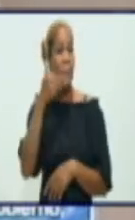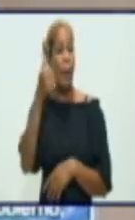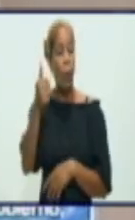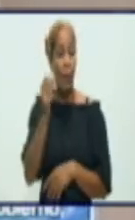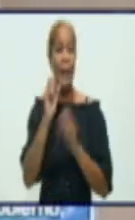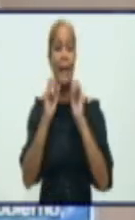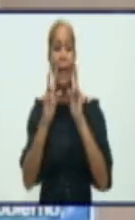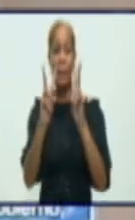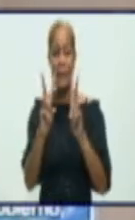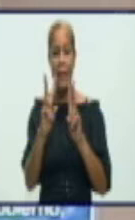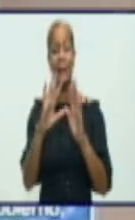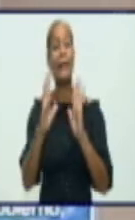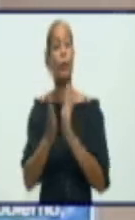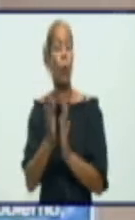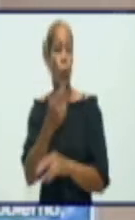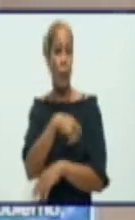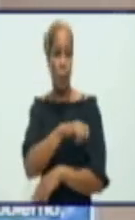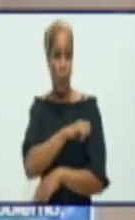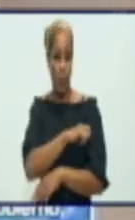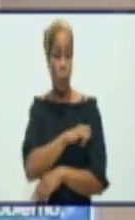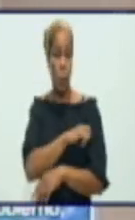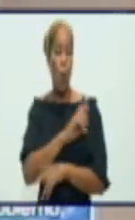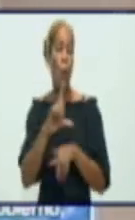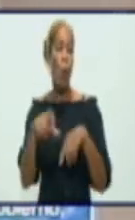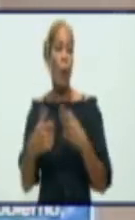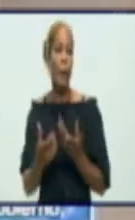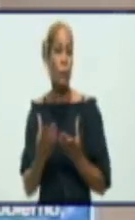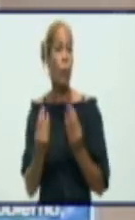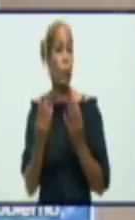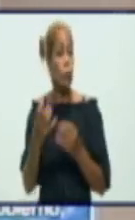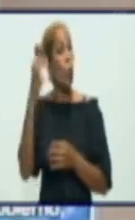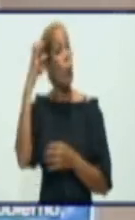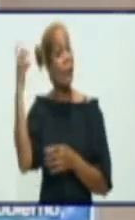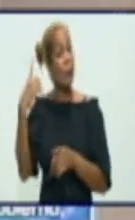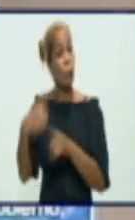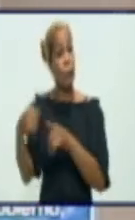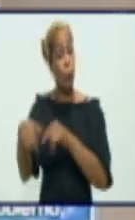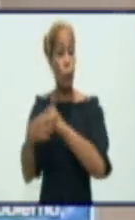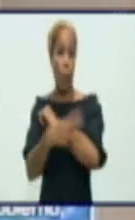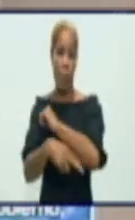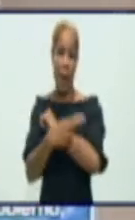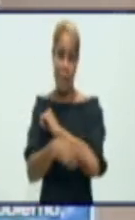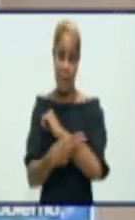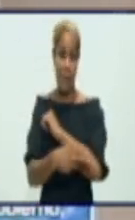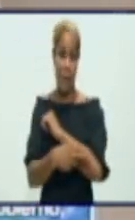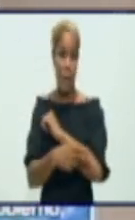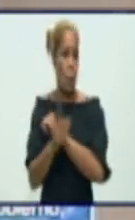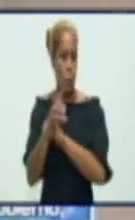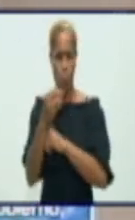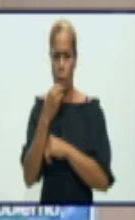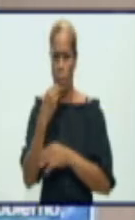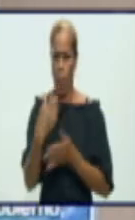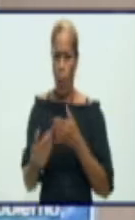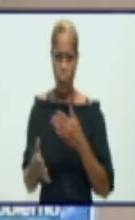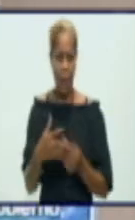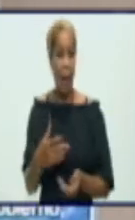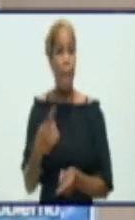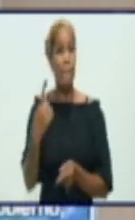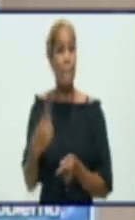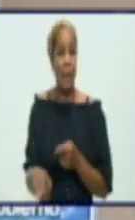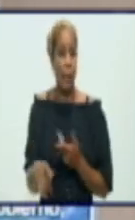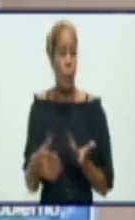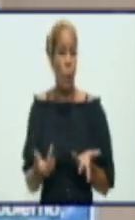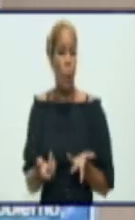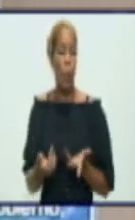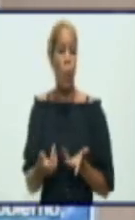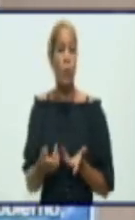esencia de nuestro sistema. Cuando muchos gobiernos, se ocupa nadie de nada de esto, y ya de la COVID no se habla, el que le toque la vacuna le tocará si puede tener, y el